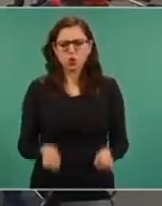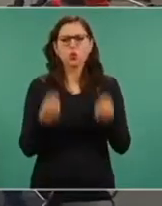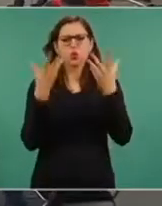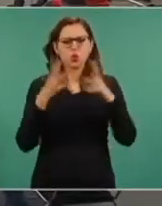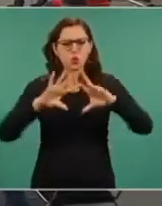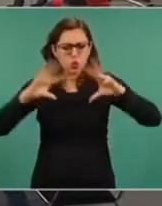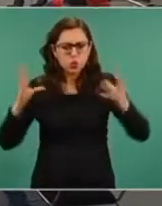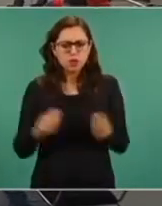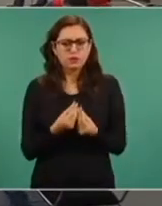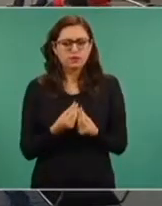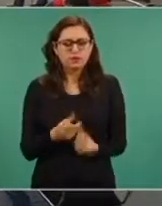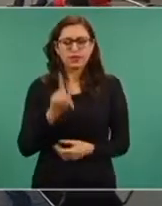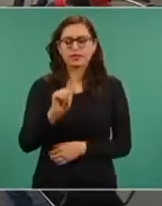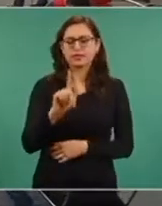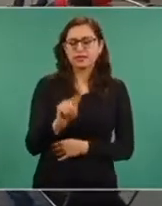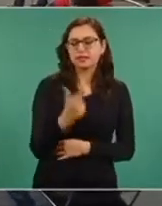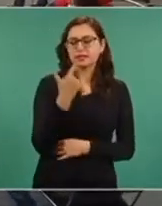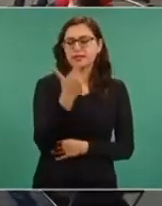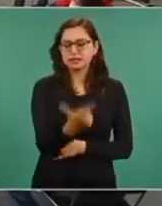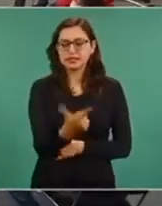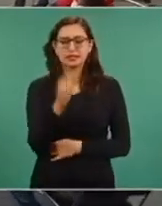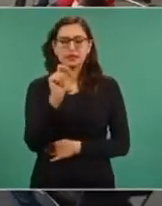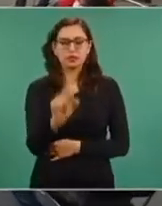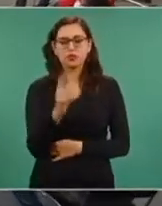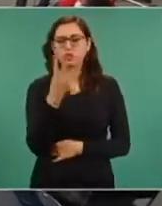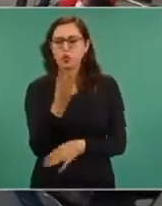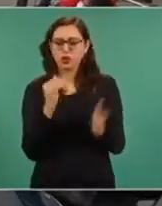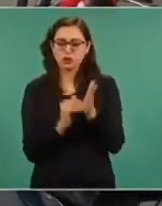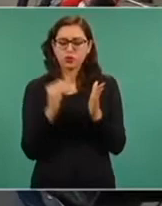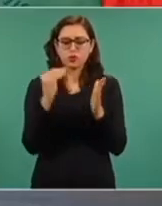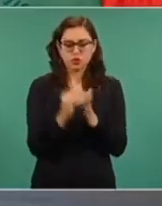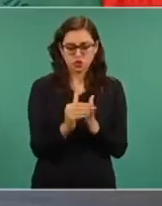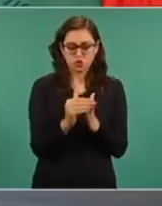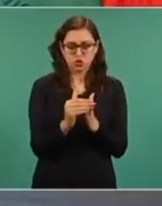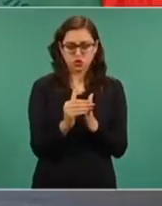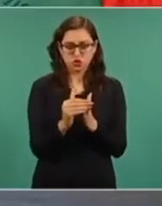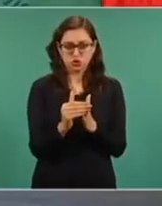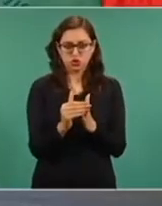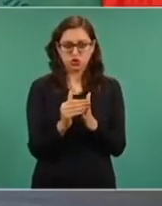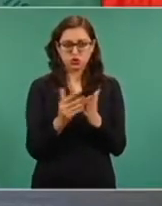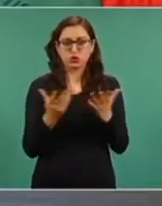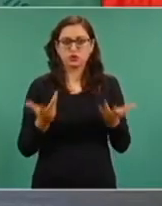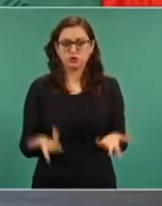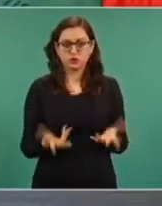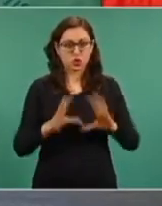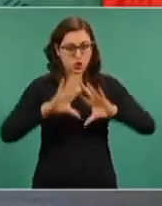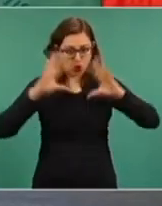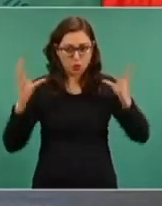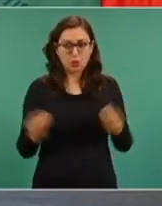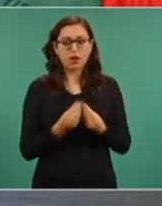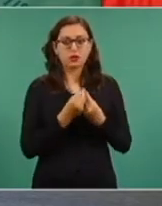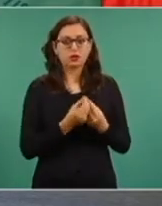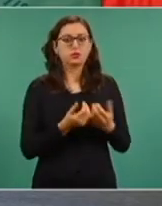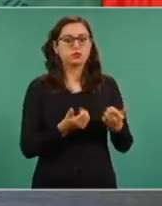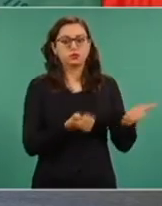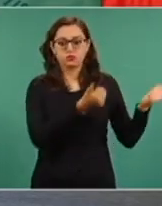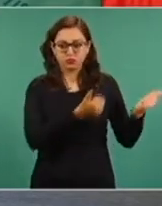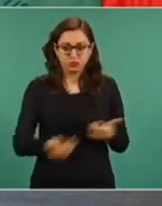acumulados serán 77.4 millones de dosis, no de este granel por supuesto, sino de todos los que llegarán,